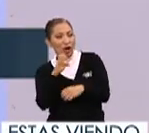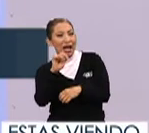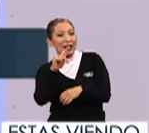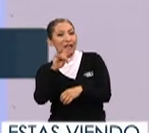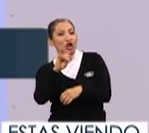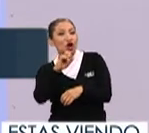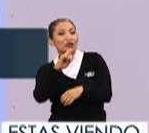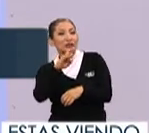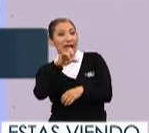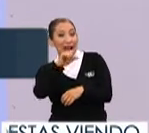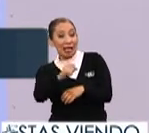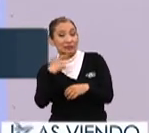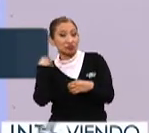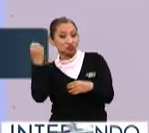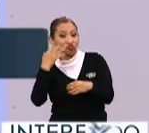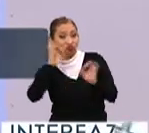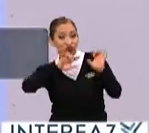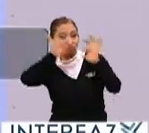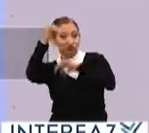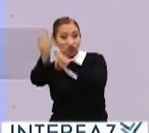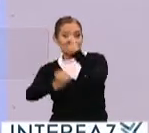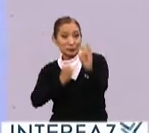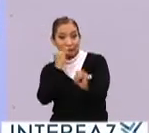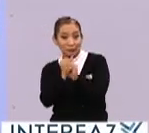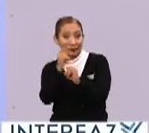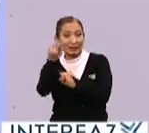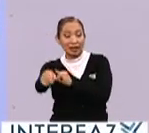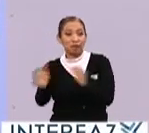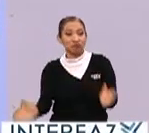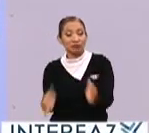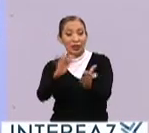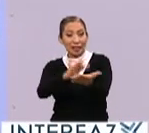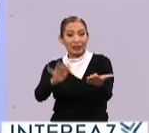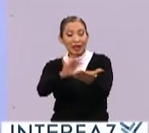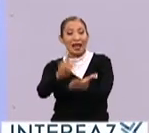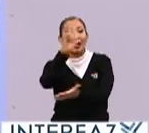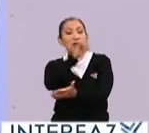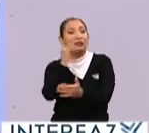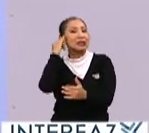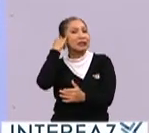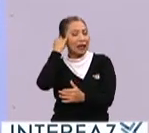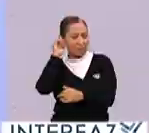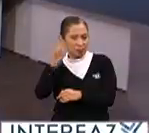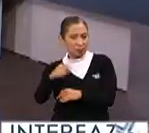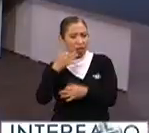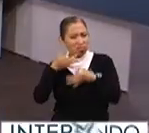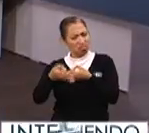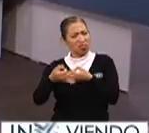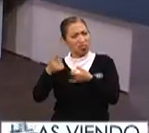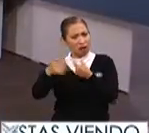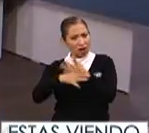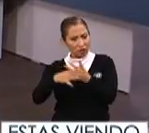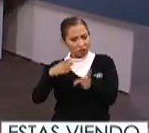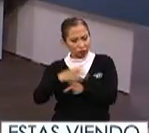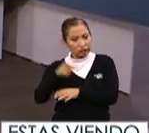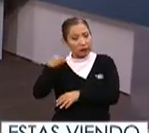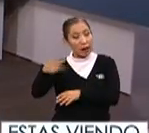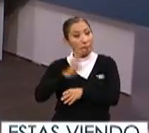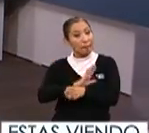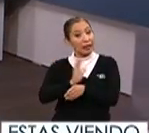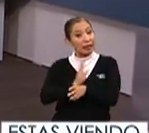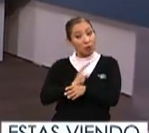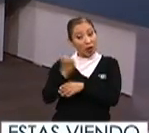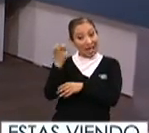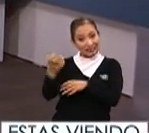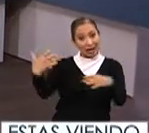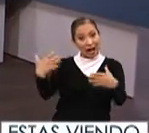Ernesto Contreras en el Congreso Internacional de Fomento a la Lectura en Lenguas Indígenas. Y justamente nos llamó la atención que es la película